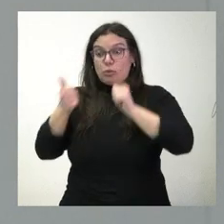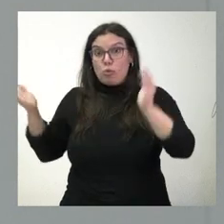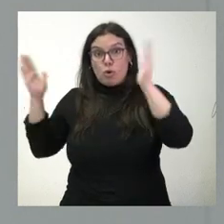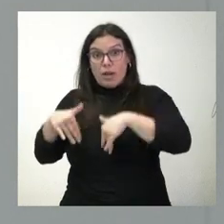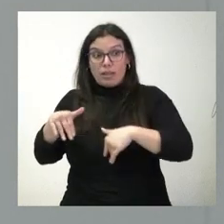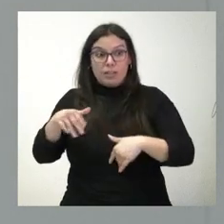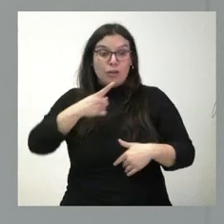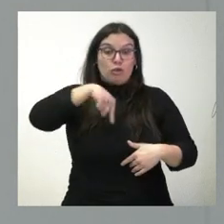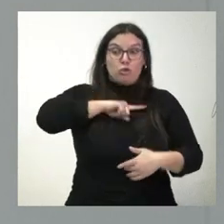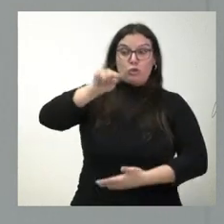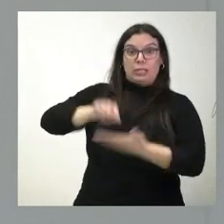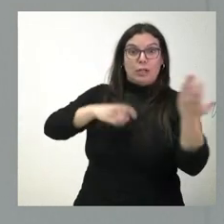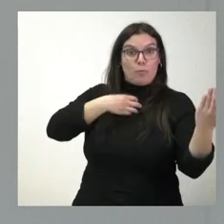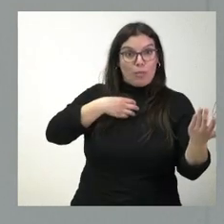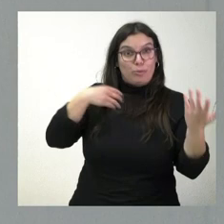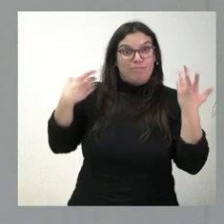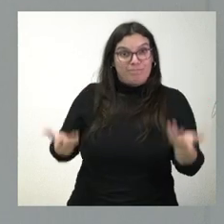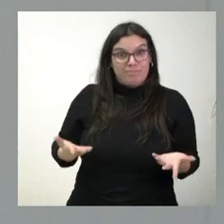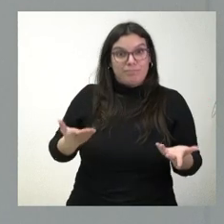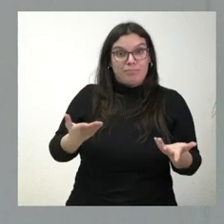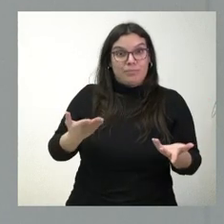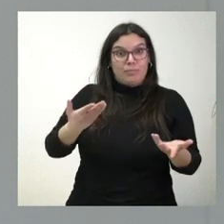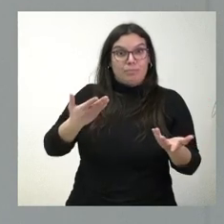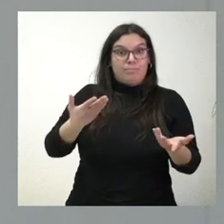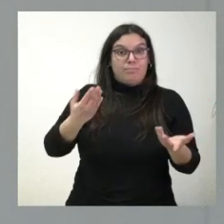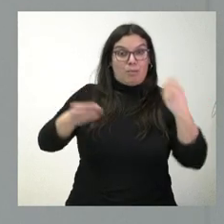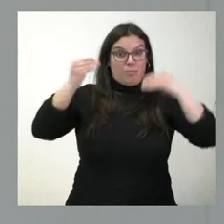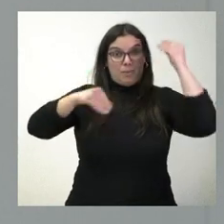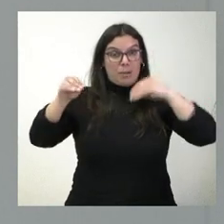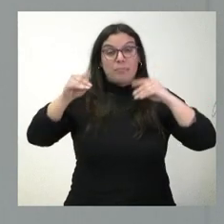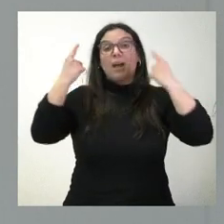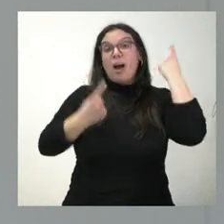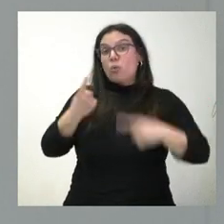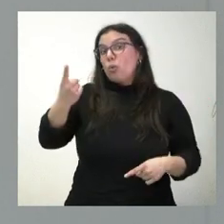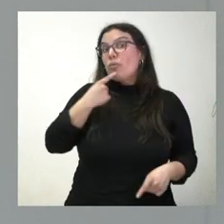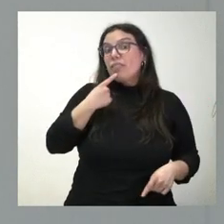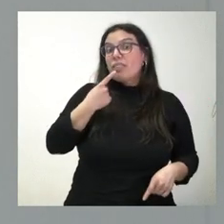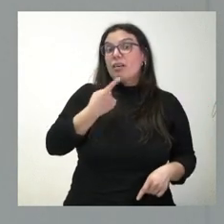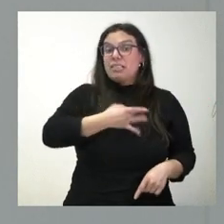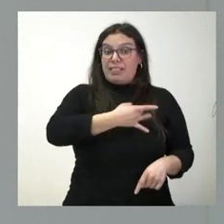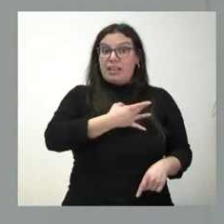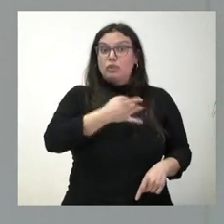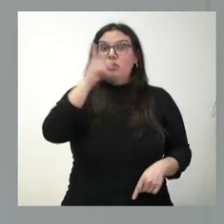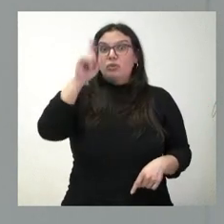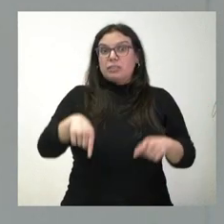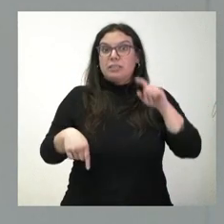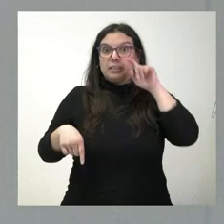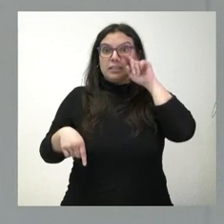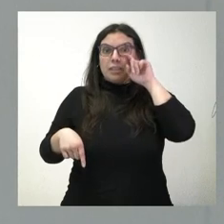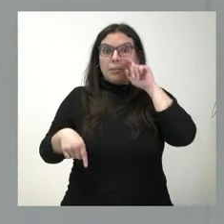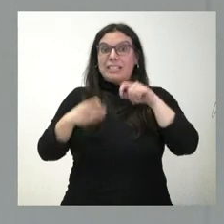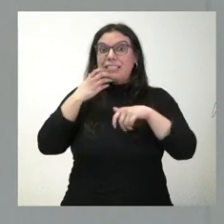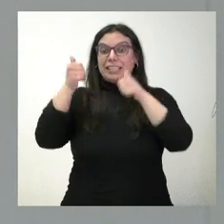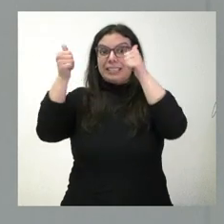no pueden ser cortados por la Administración. Y ustedes incluso señalan que algunos sindicatos también se oponen a que ningún médico sin el título